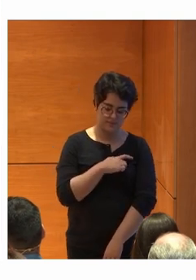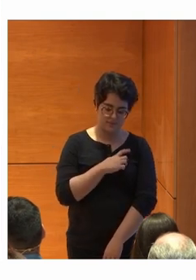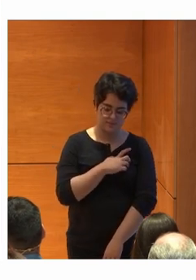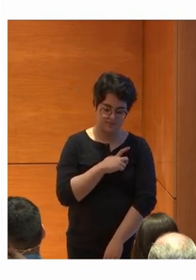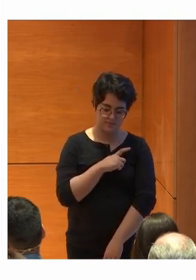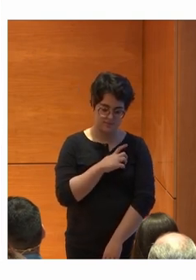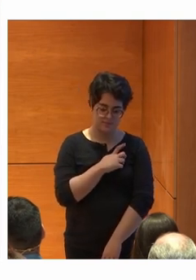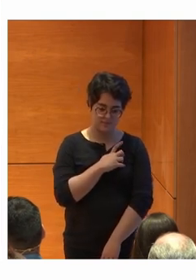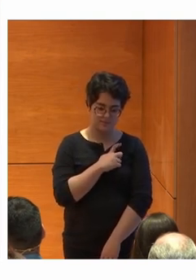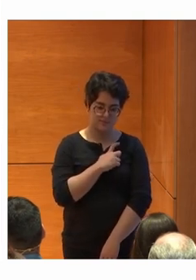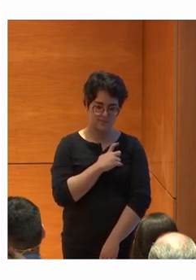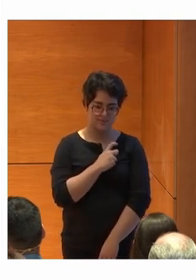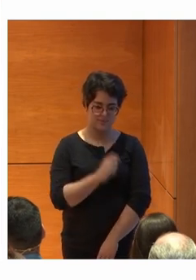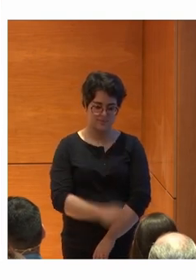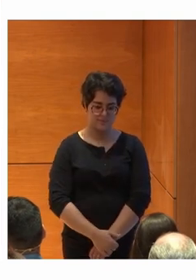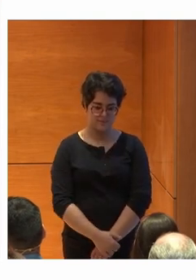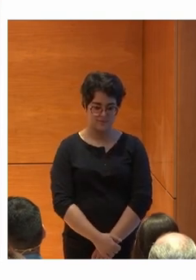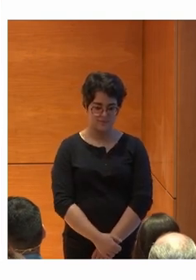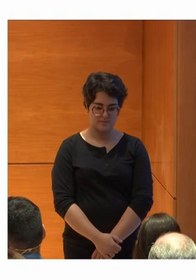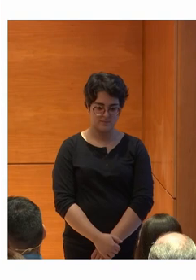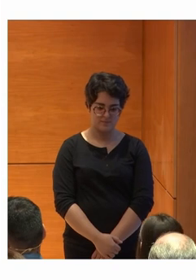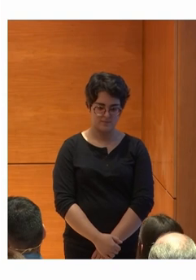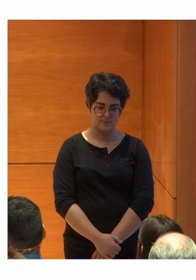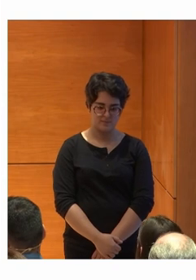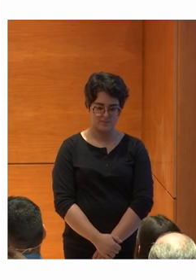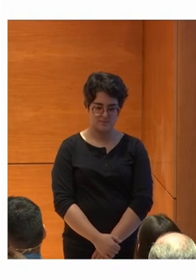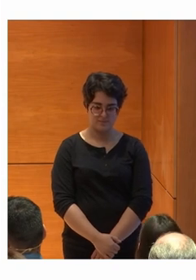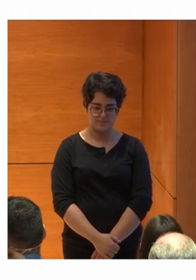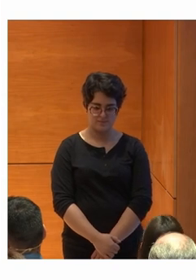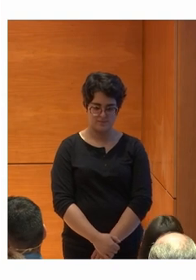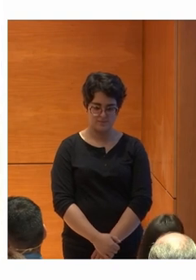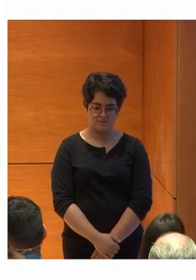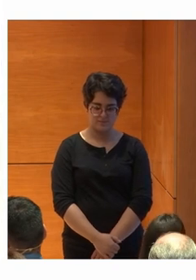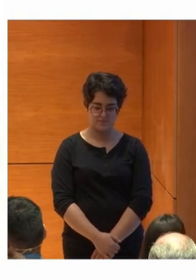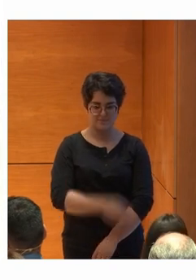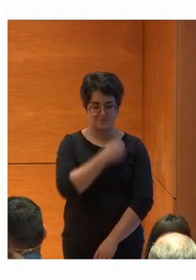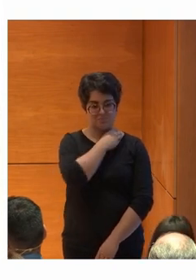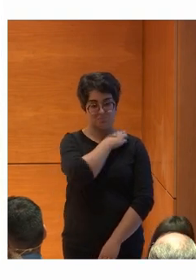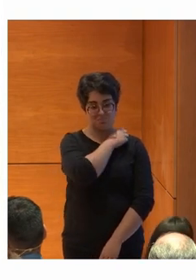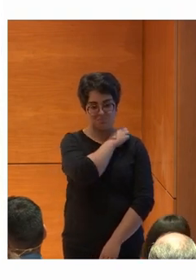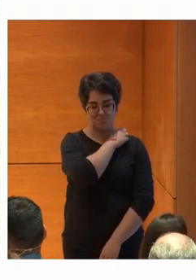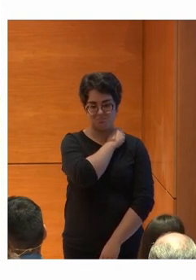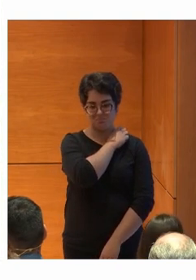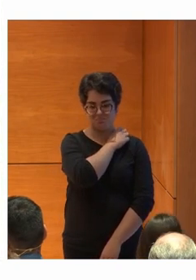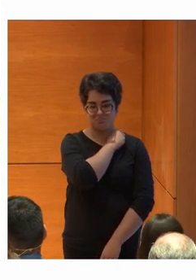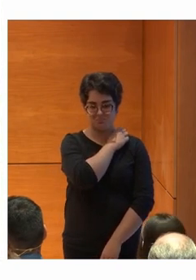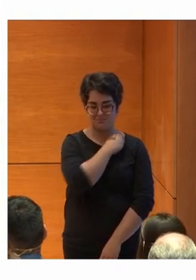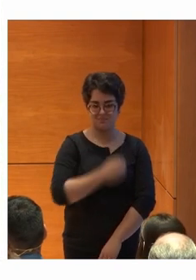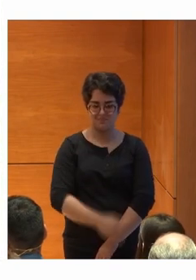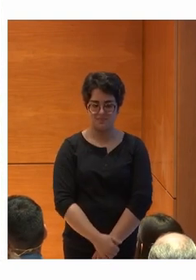Como diría Mi amigo Orozco Estoy enamorada De todos los días Enamorada De volver a empezar Es que Alesa Pues